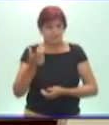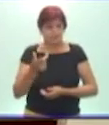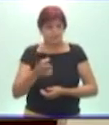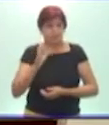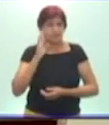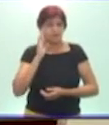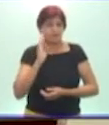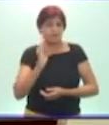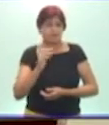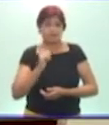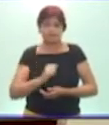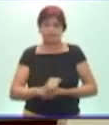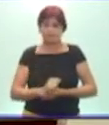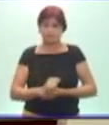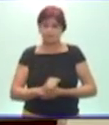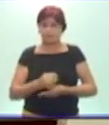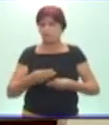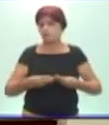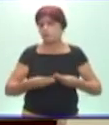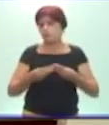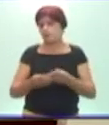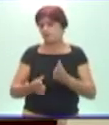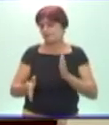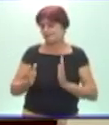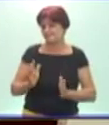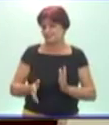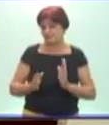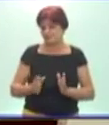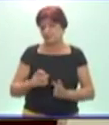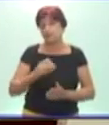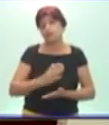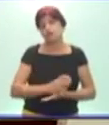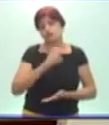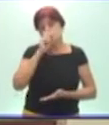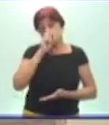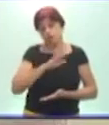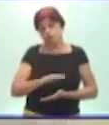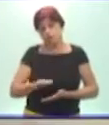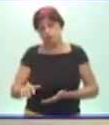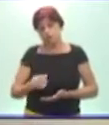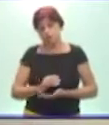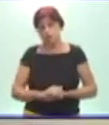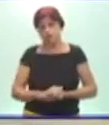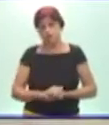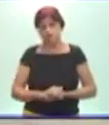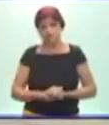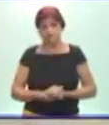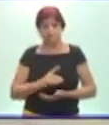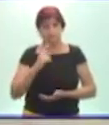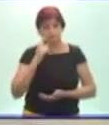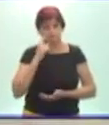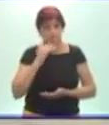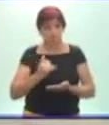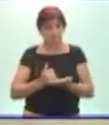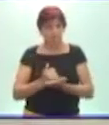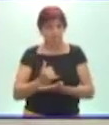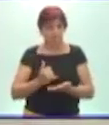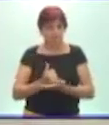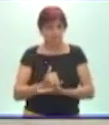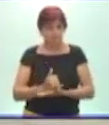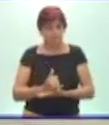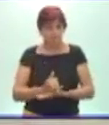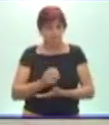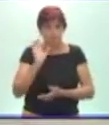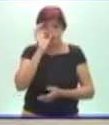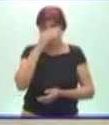respete. Tenemos que darle su espacio al niño. Aquí también en miércoles en la edad, en la primera